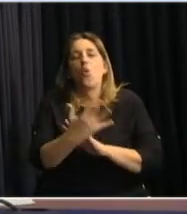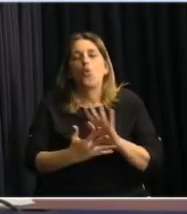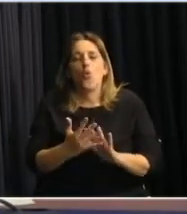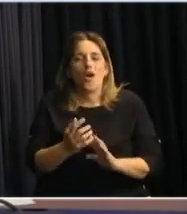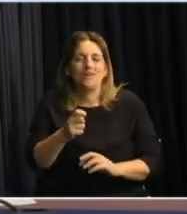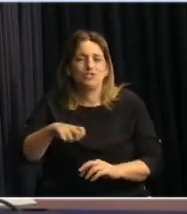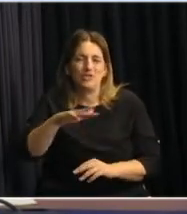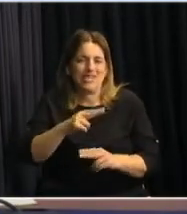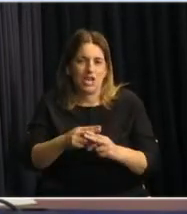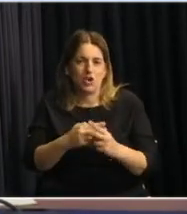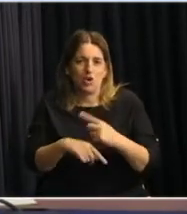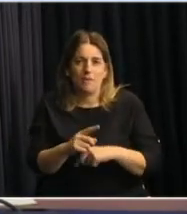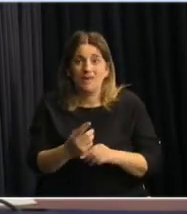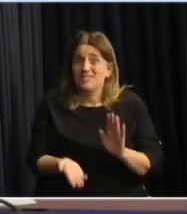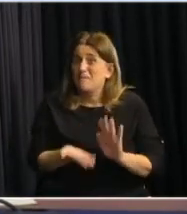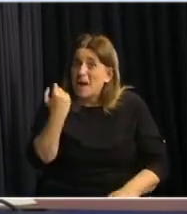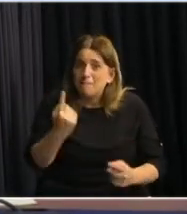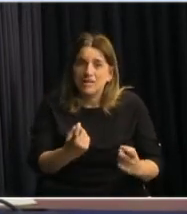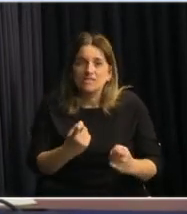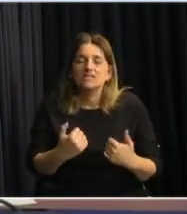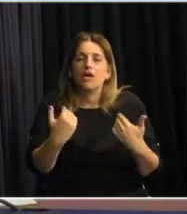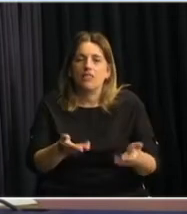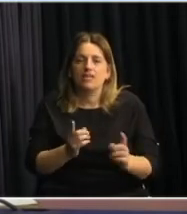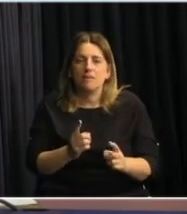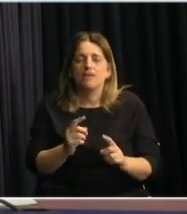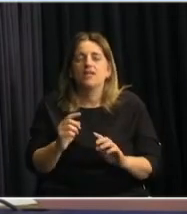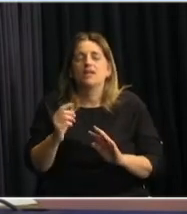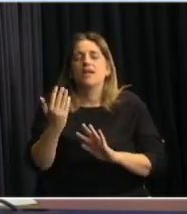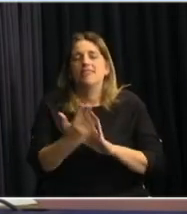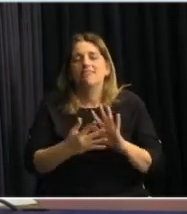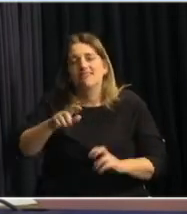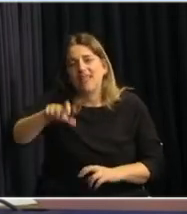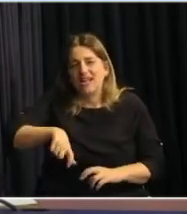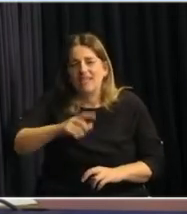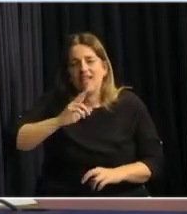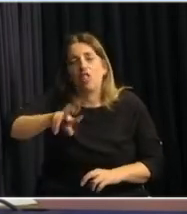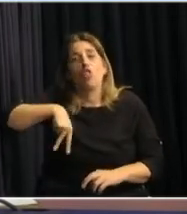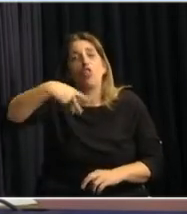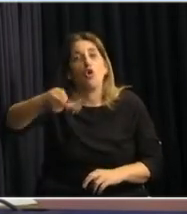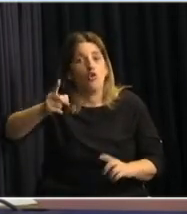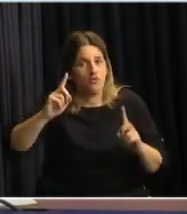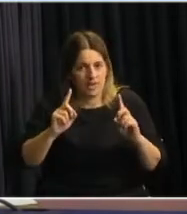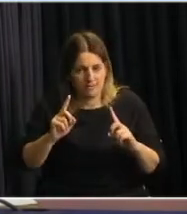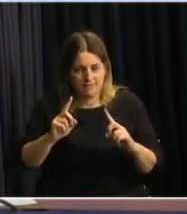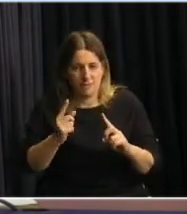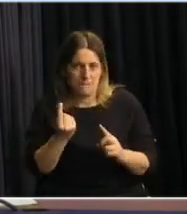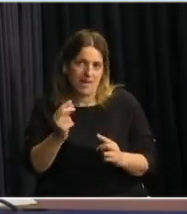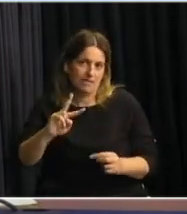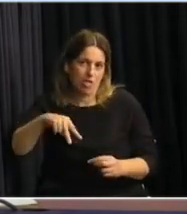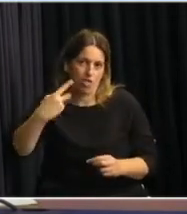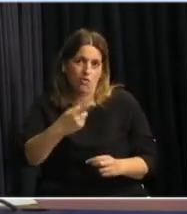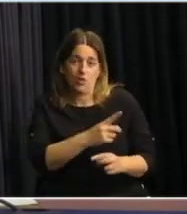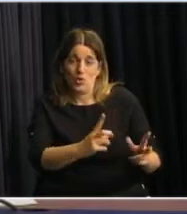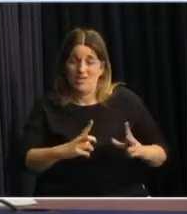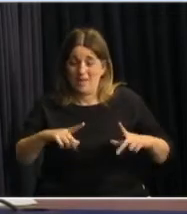el grado de vulnerabilidad es todavía mayor, reciben una tarjeta uruguay social con monto doble. La Ministra